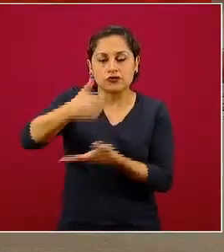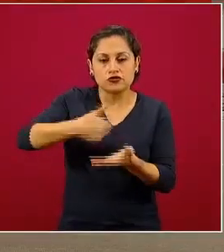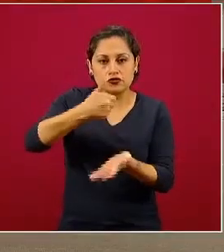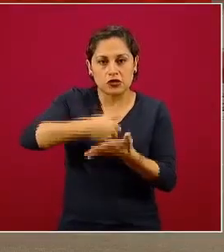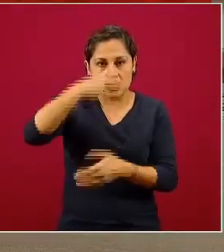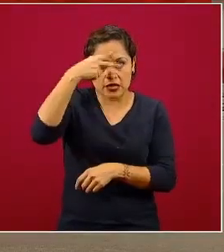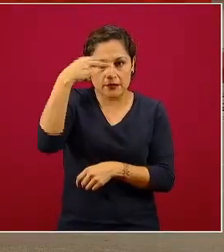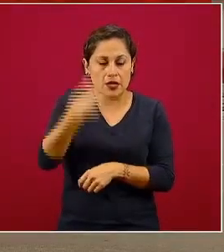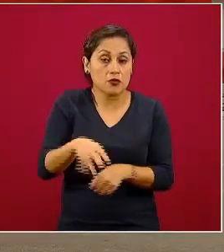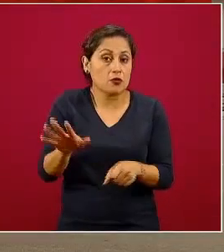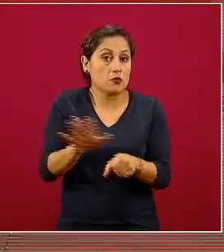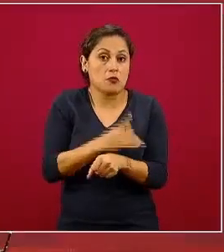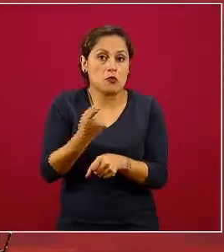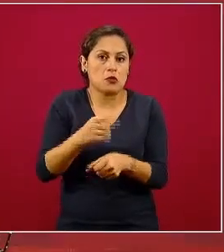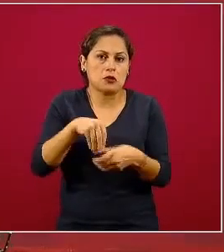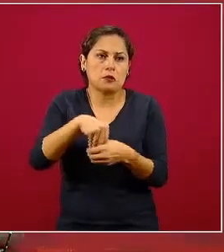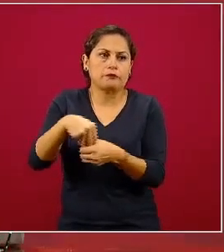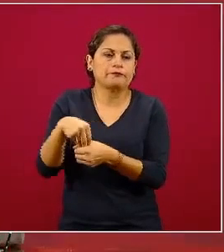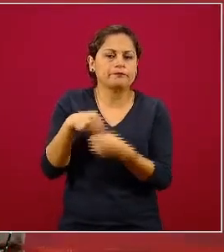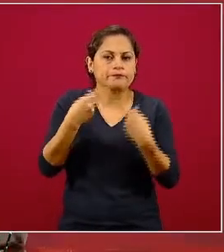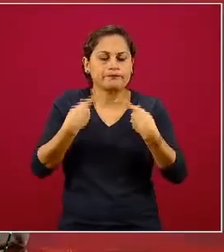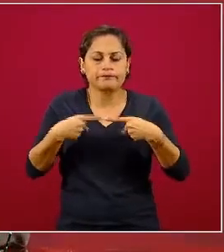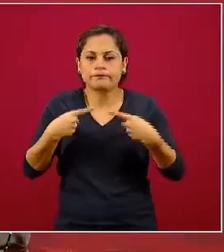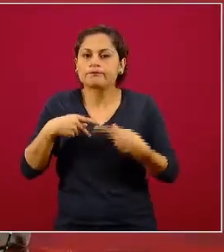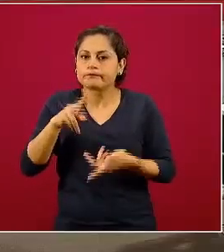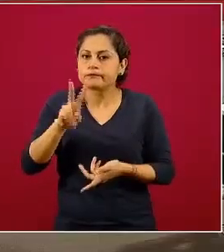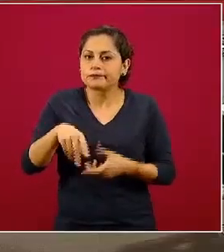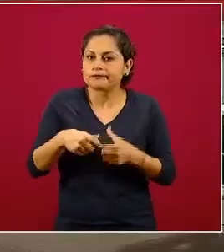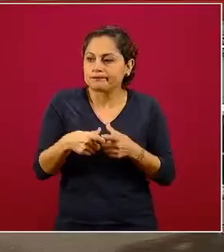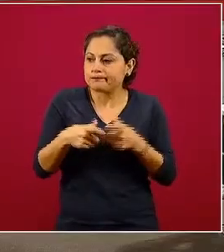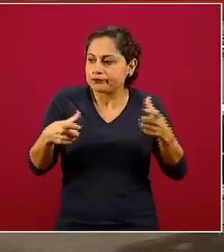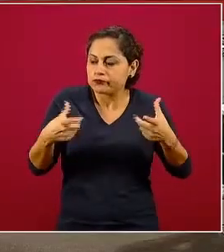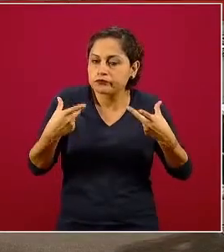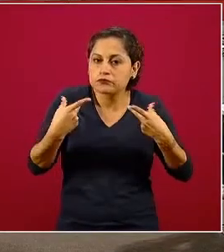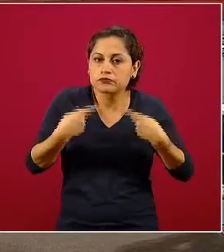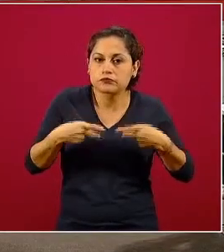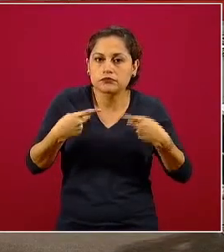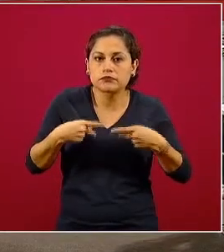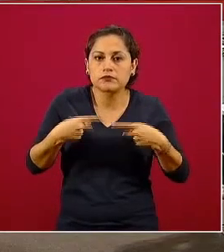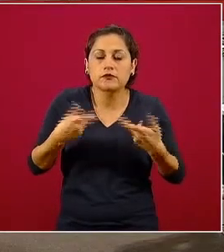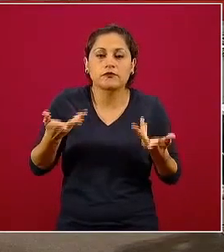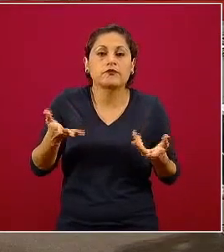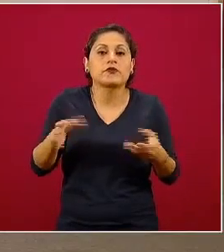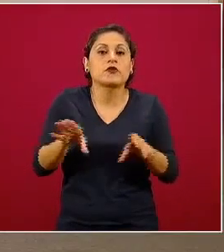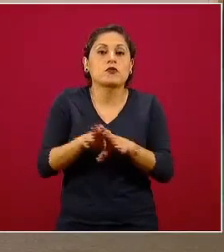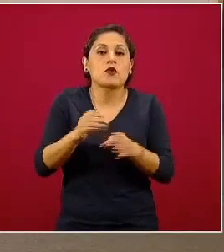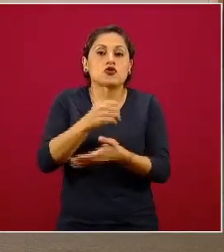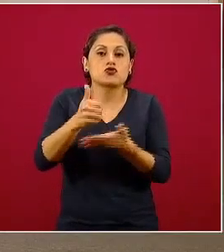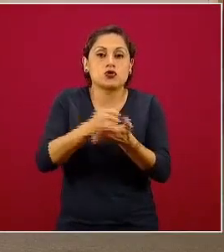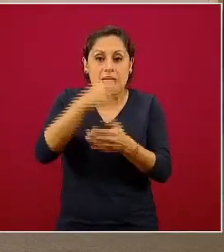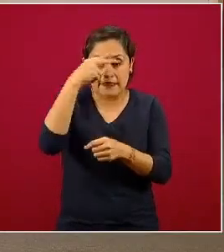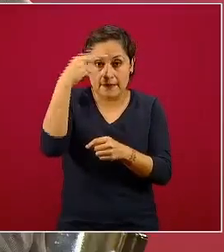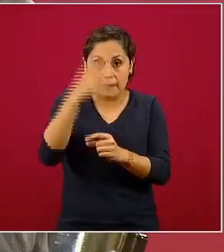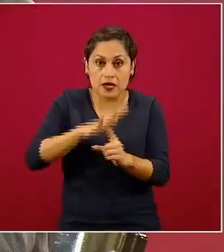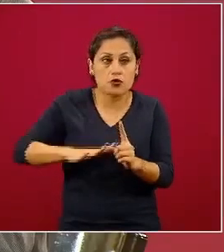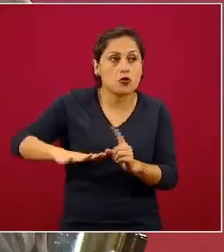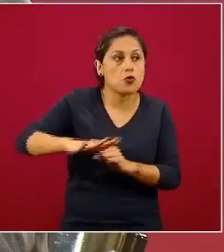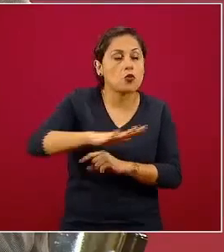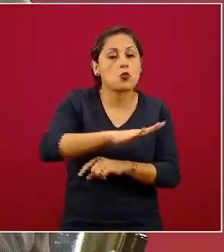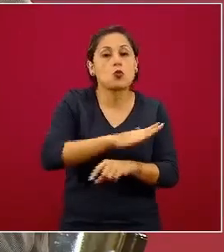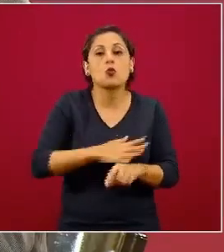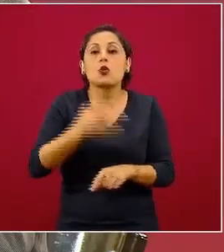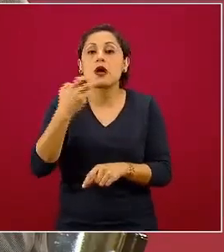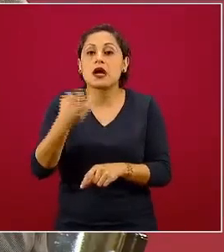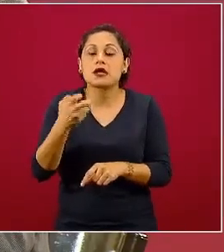su alta densidad poblacional y su gran número de personas considerando todo el Valle de México, casi la cuarta parte de la